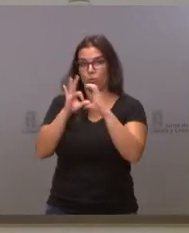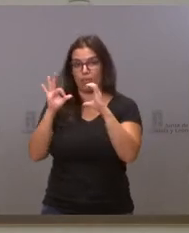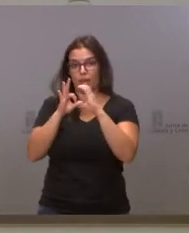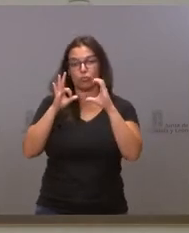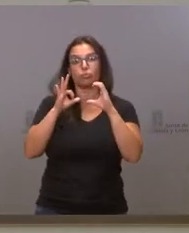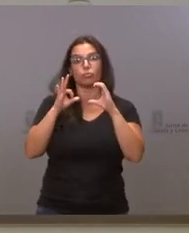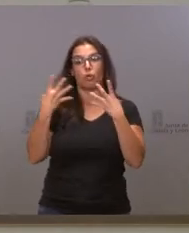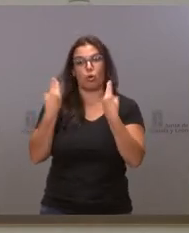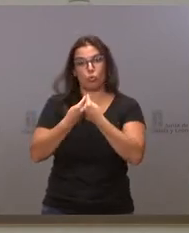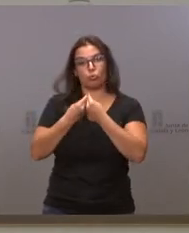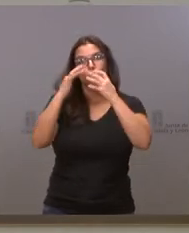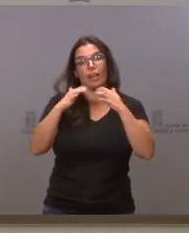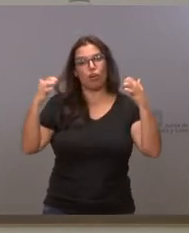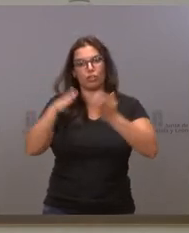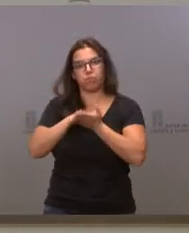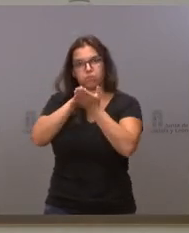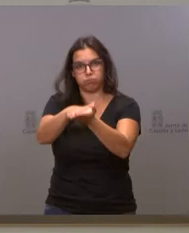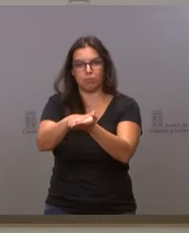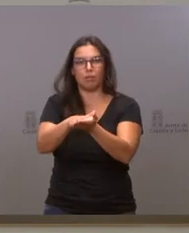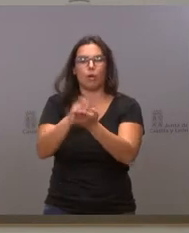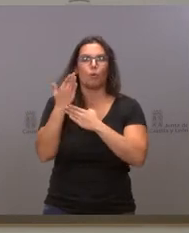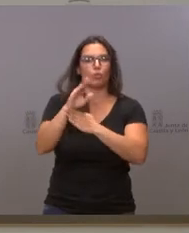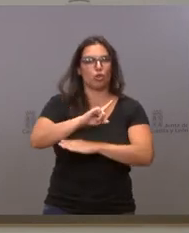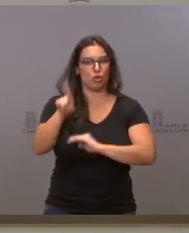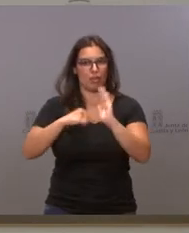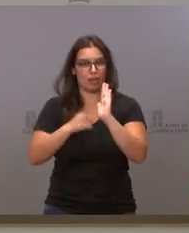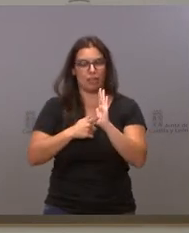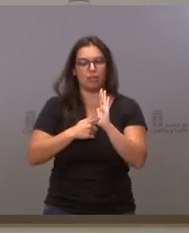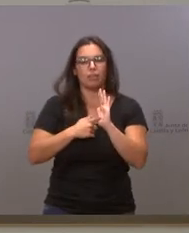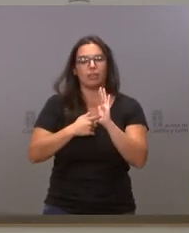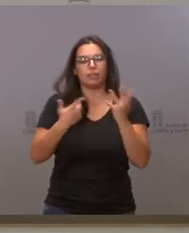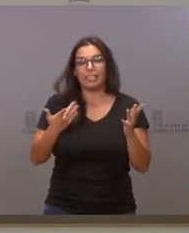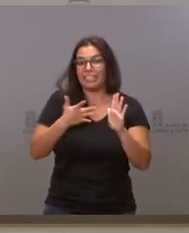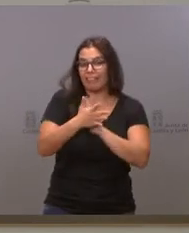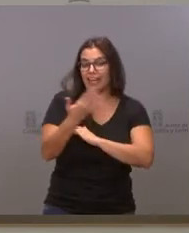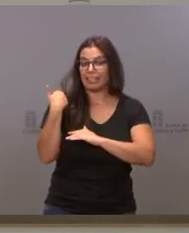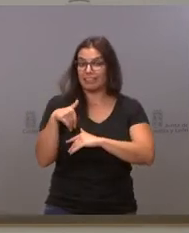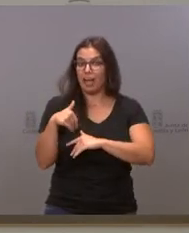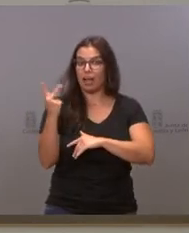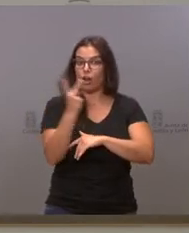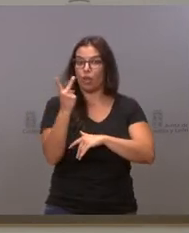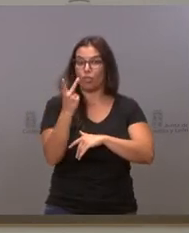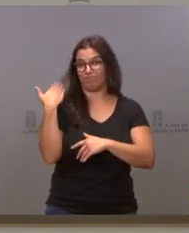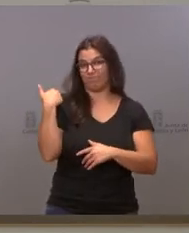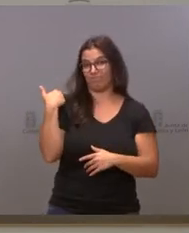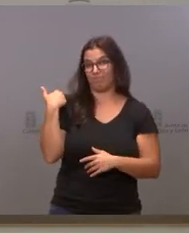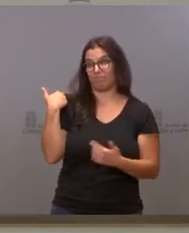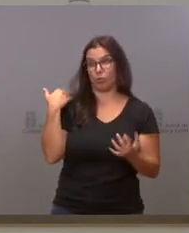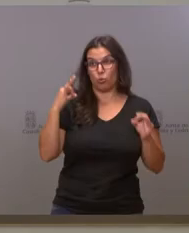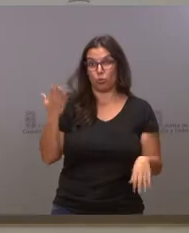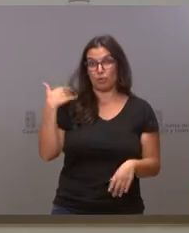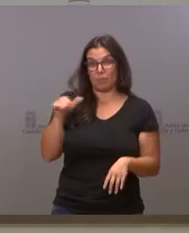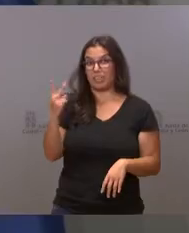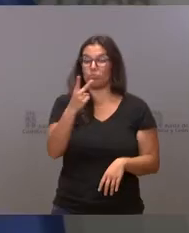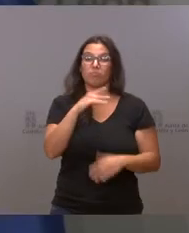forma conjunta, ¿tenemos que interpretar que se ha acabado el malentendido del que habló usted aquí hace una semana?